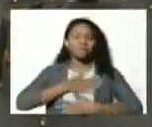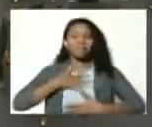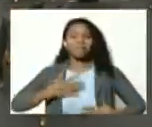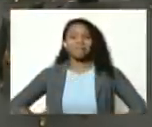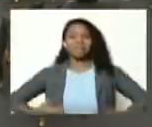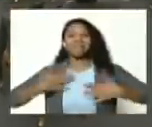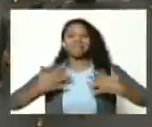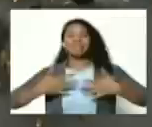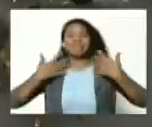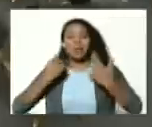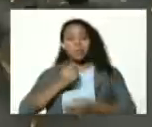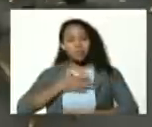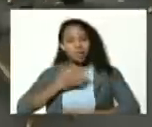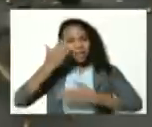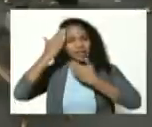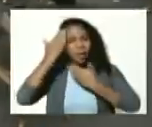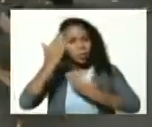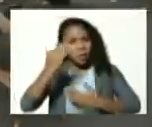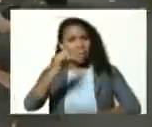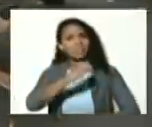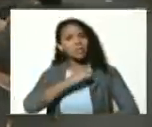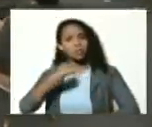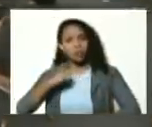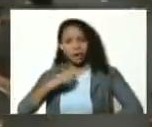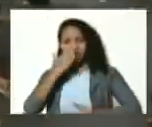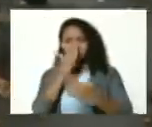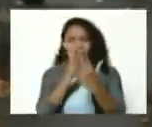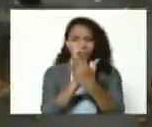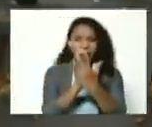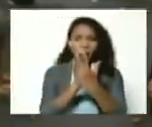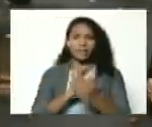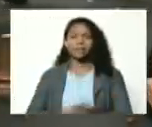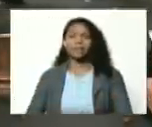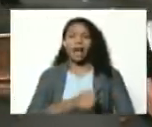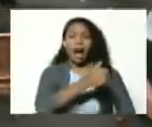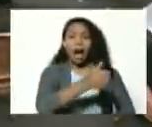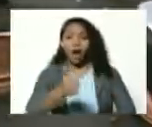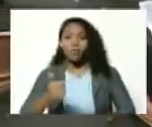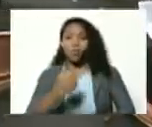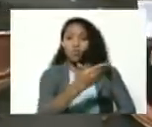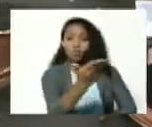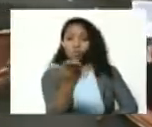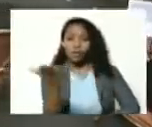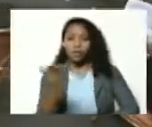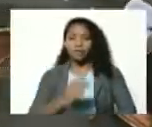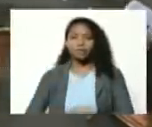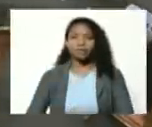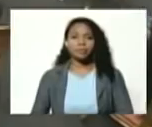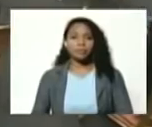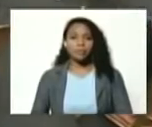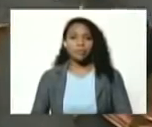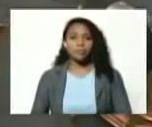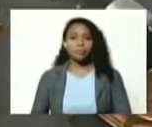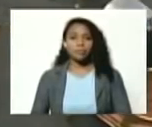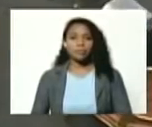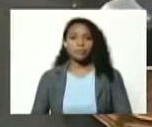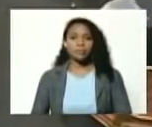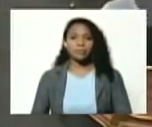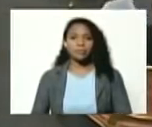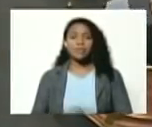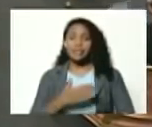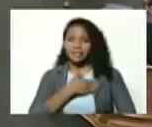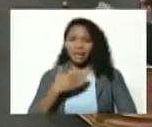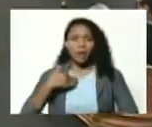poder saludarlos personalmente a cada uno de ustedes quiero